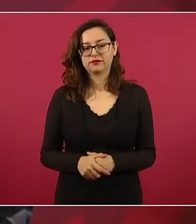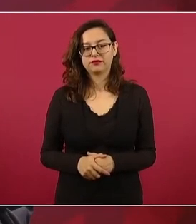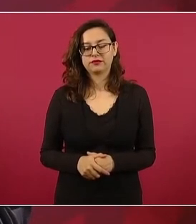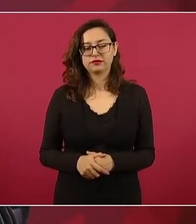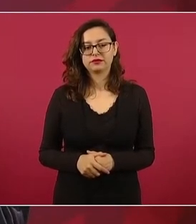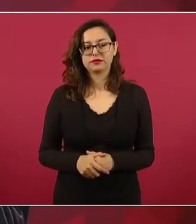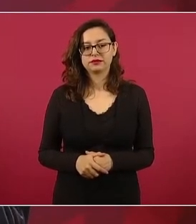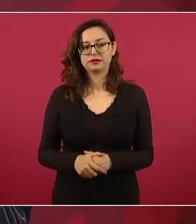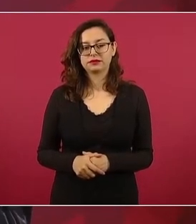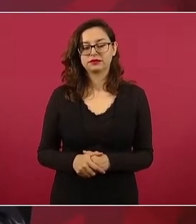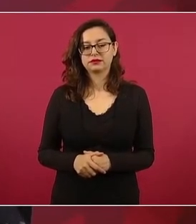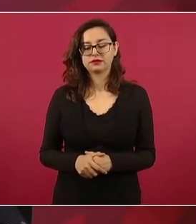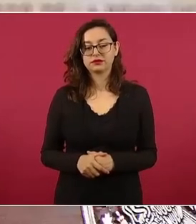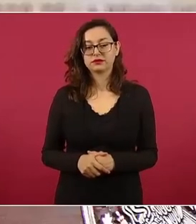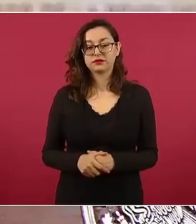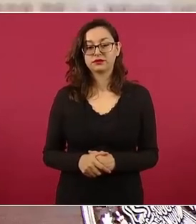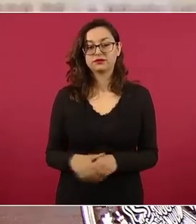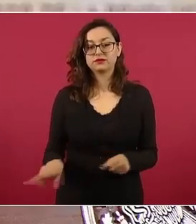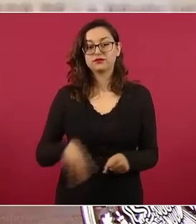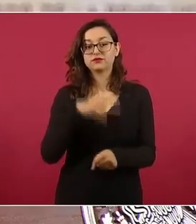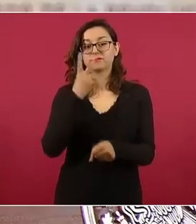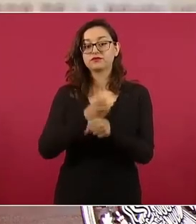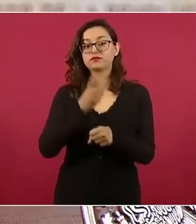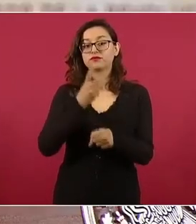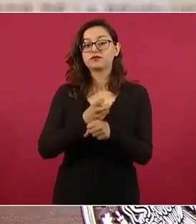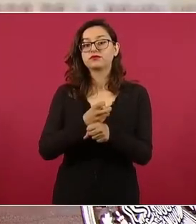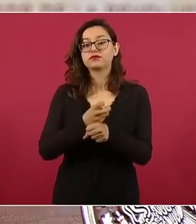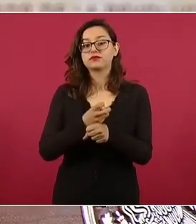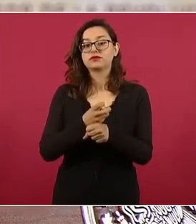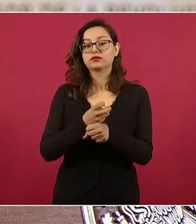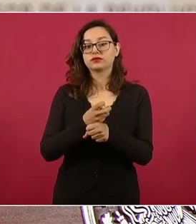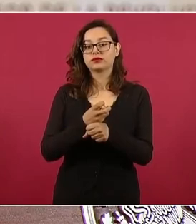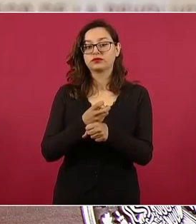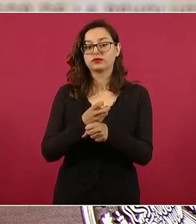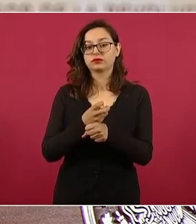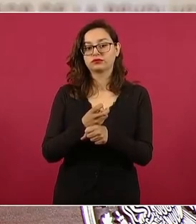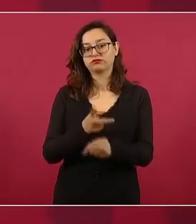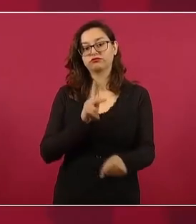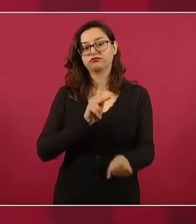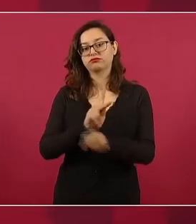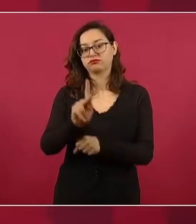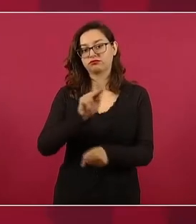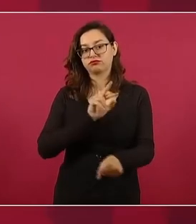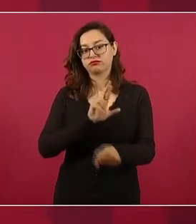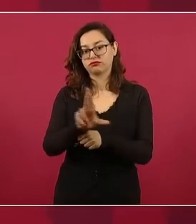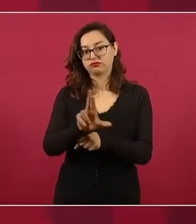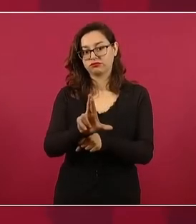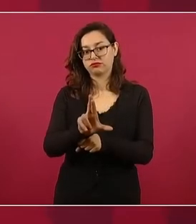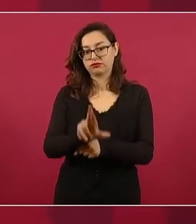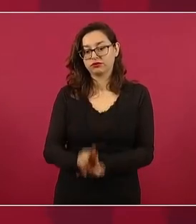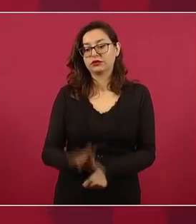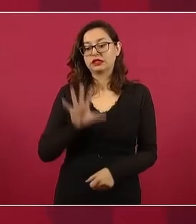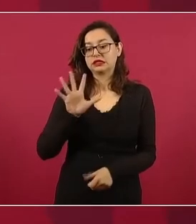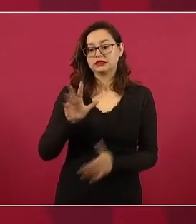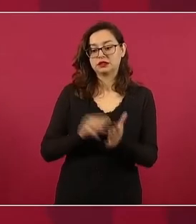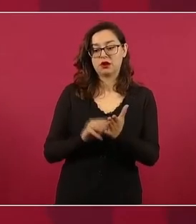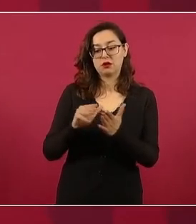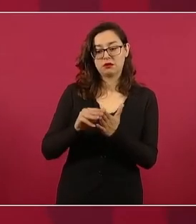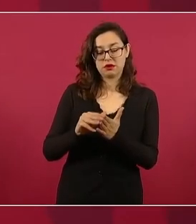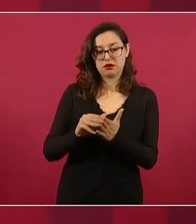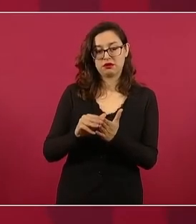Y el segundo lugar son nuestros hermanos puertorriqueños con 5 millones